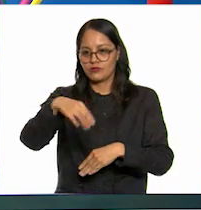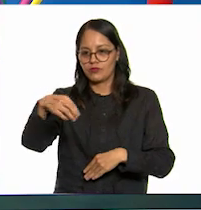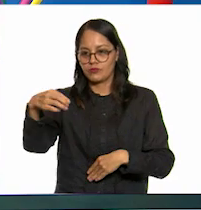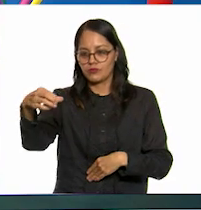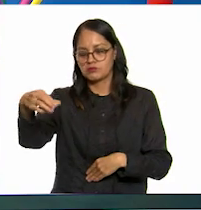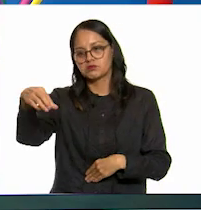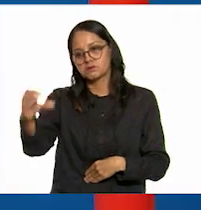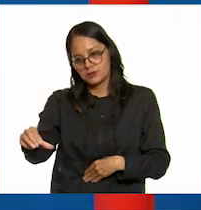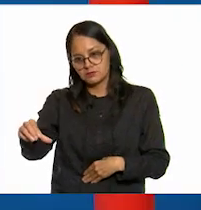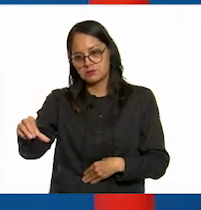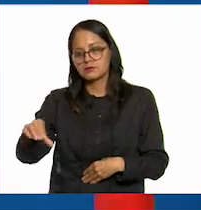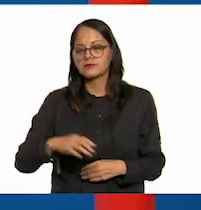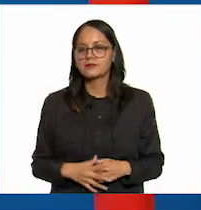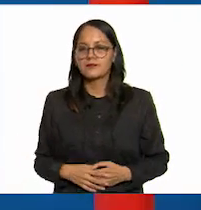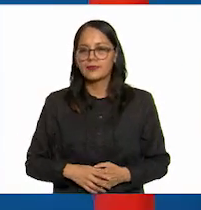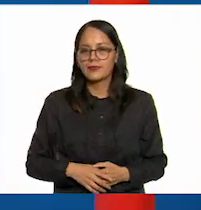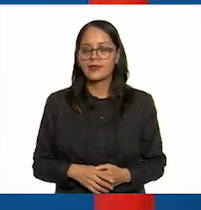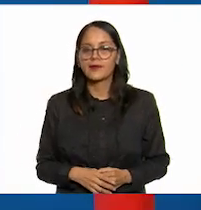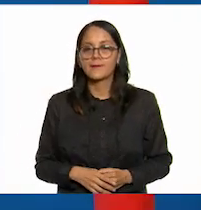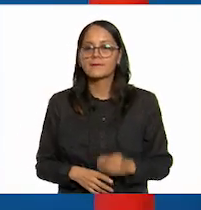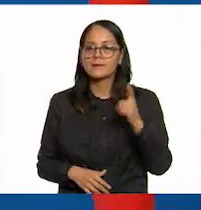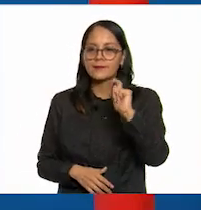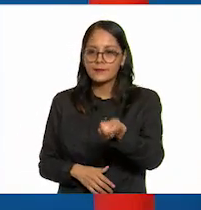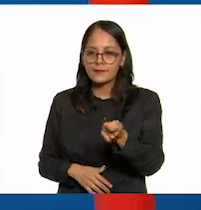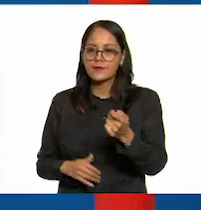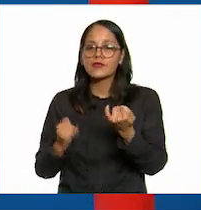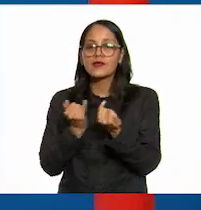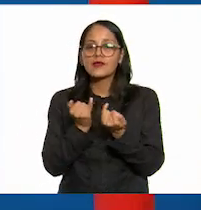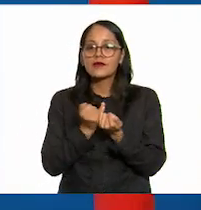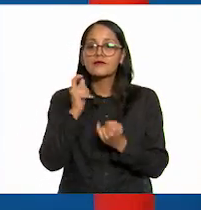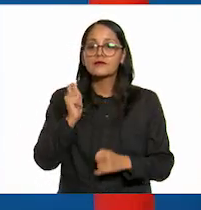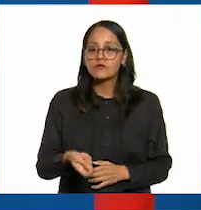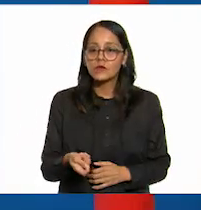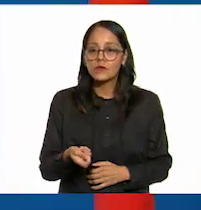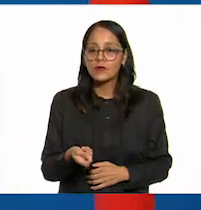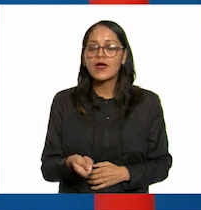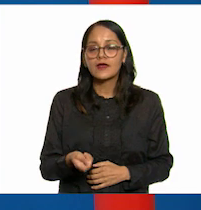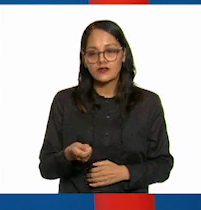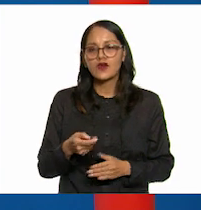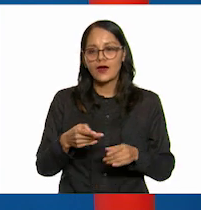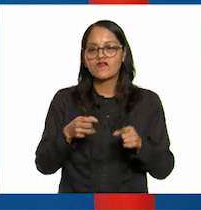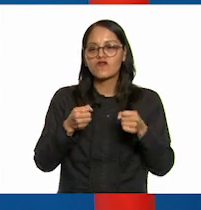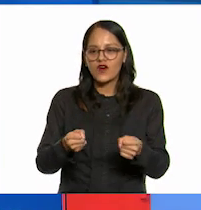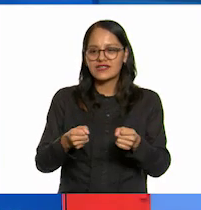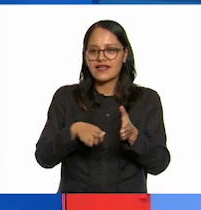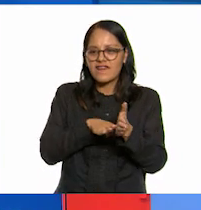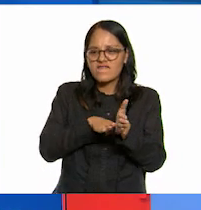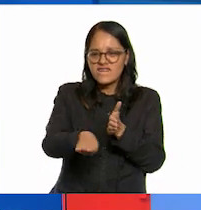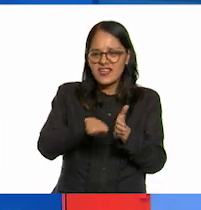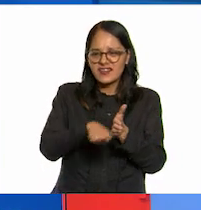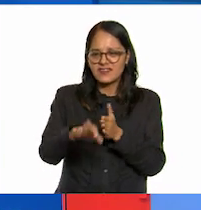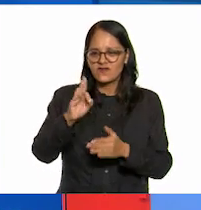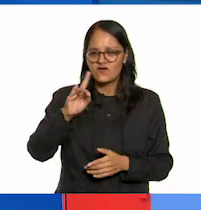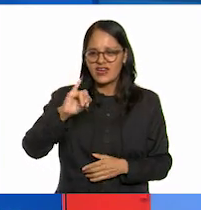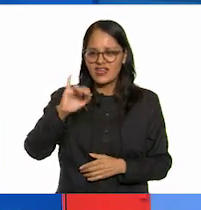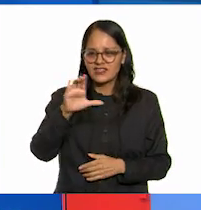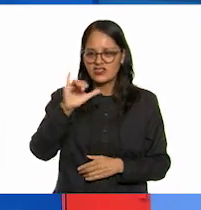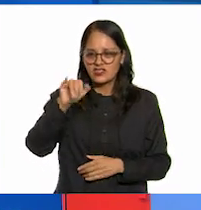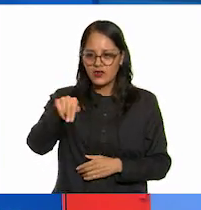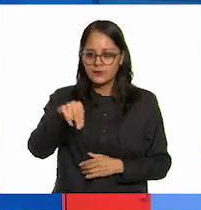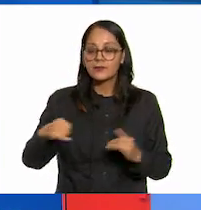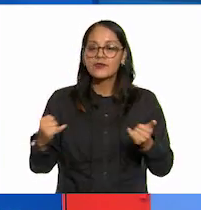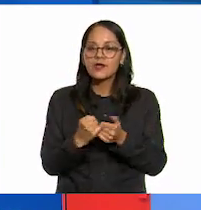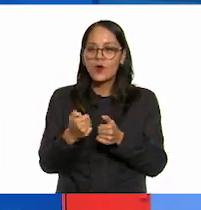detiene esto se debe a la fuerza de fricción también lo podemos ver en el